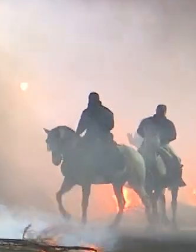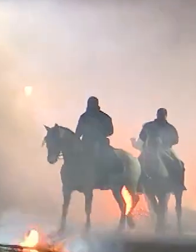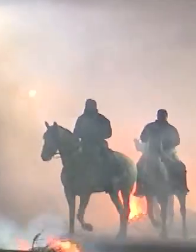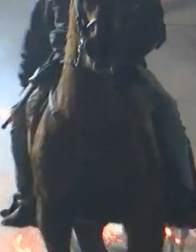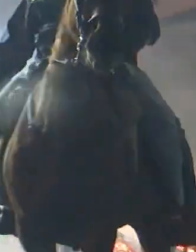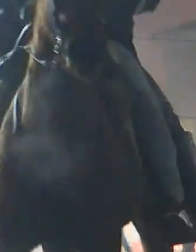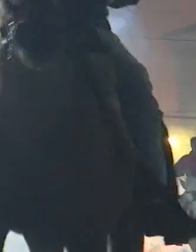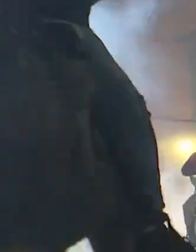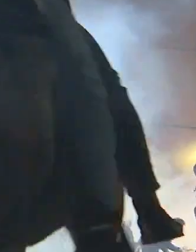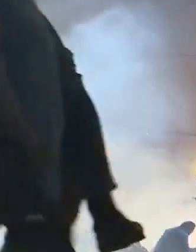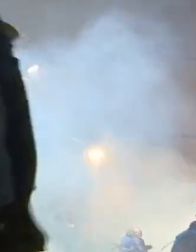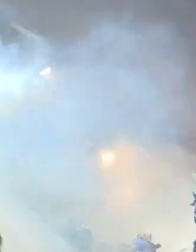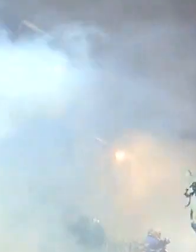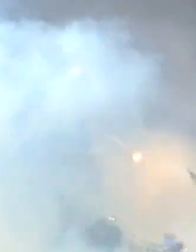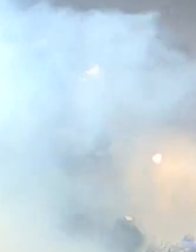San Bartolomé de Pinares.